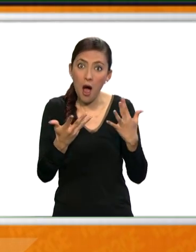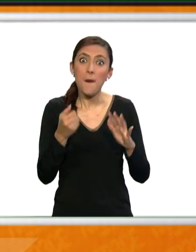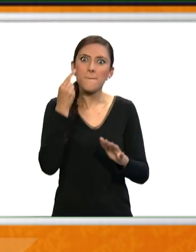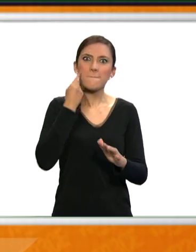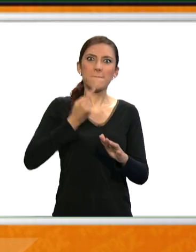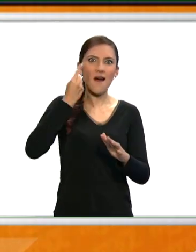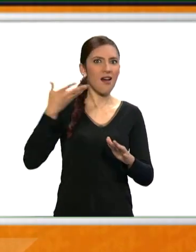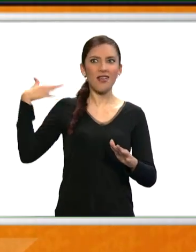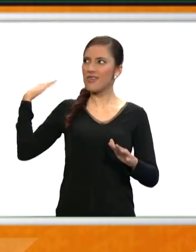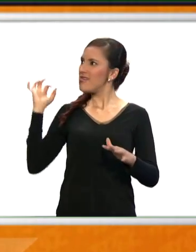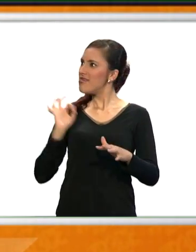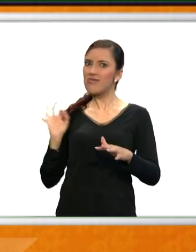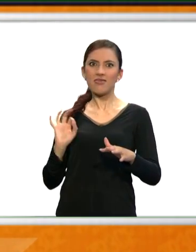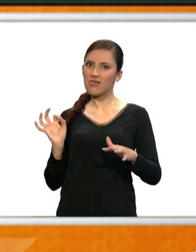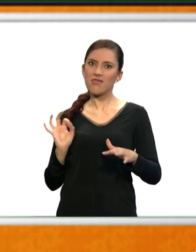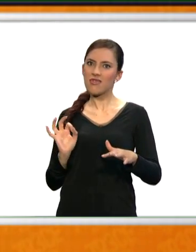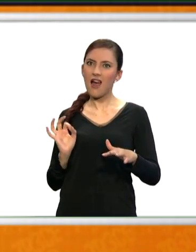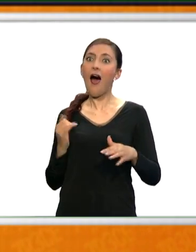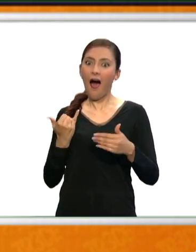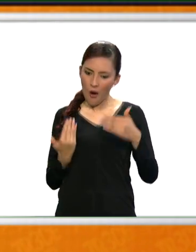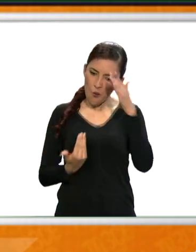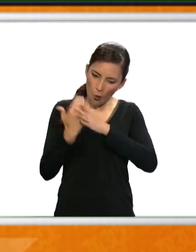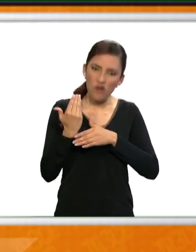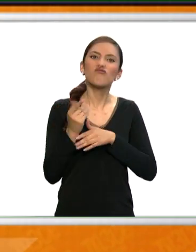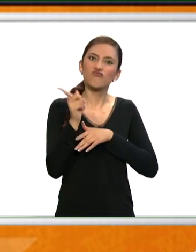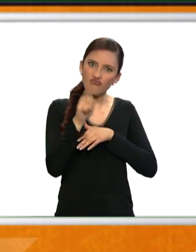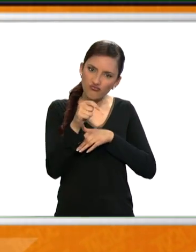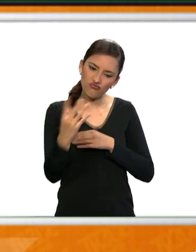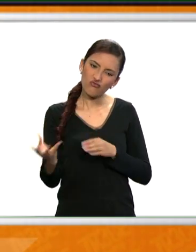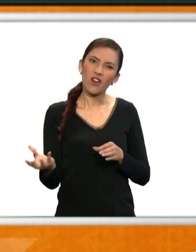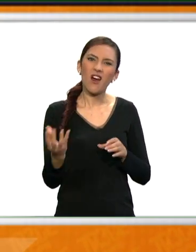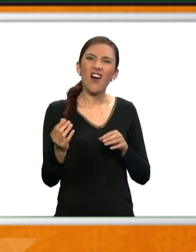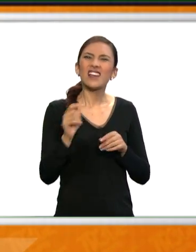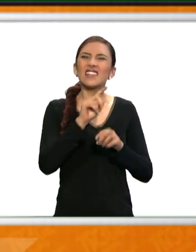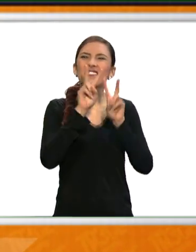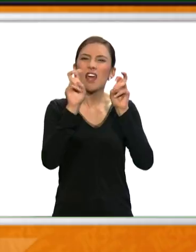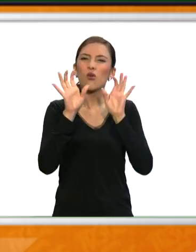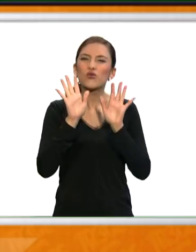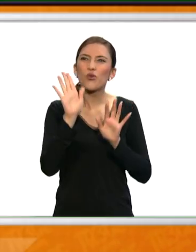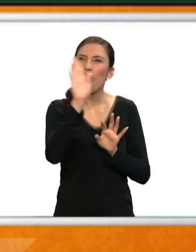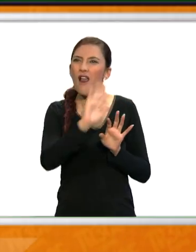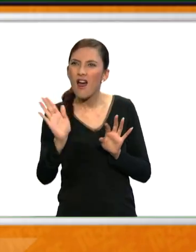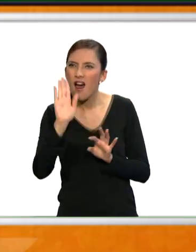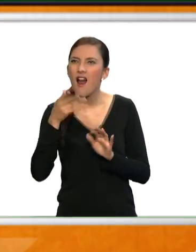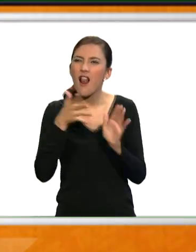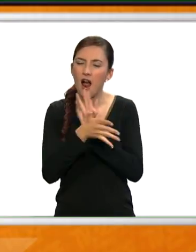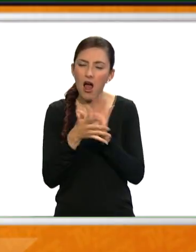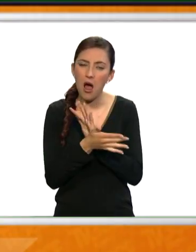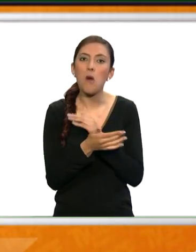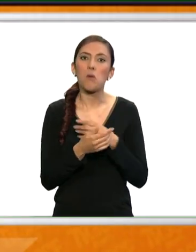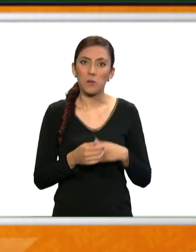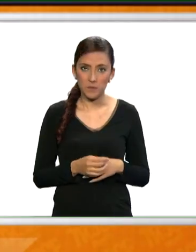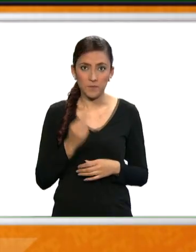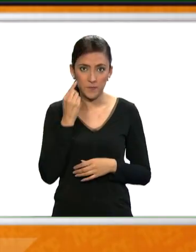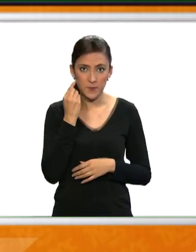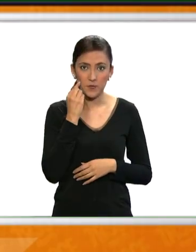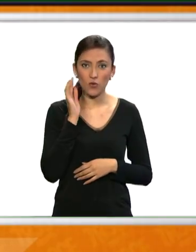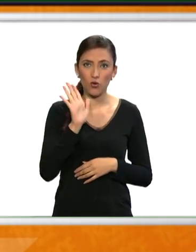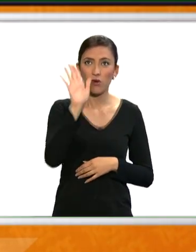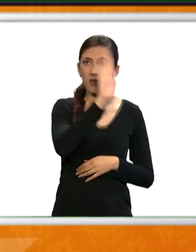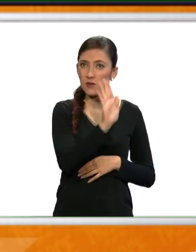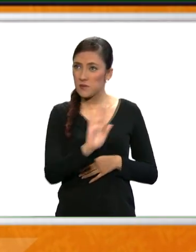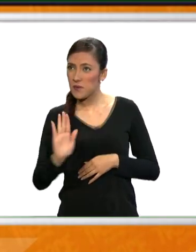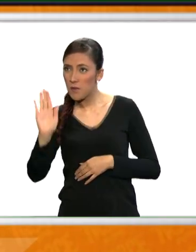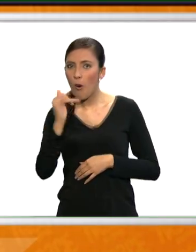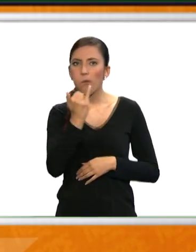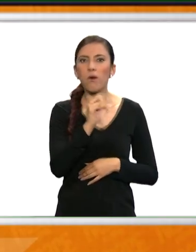Nacional de Cine ha estado muy contento con los resultados. Hay 23 consejos departamentales de